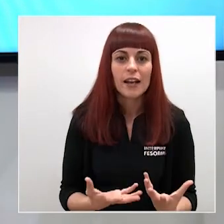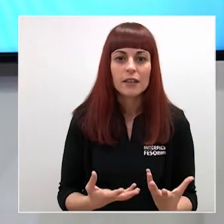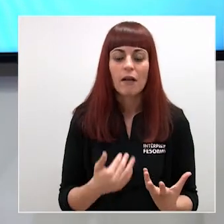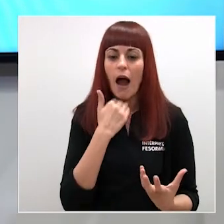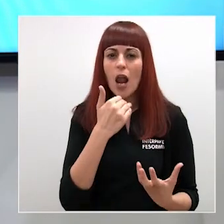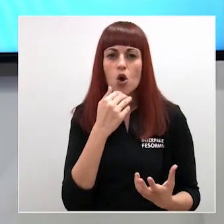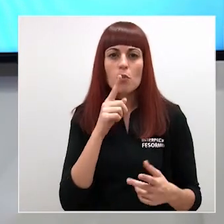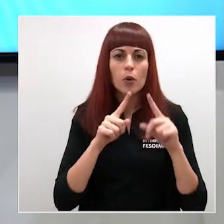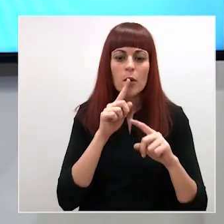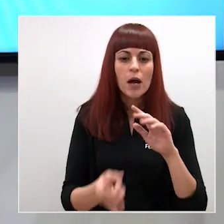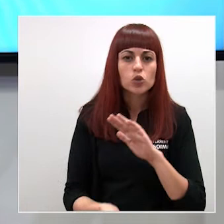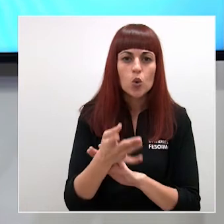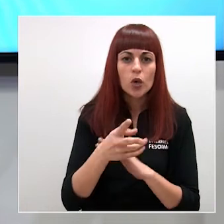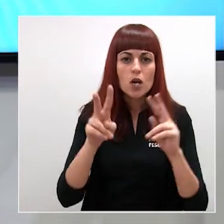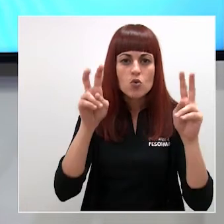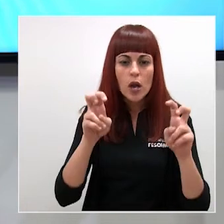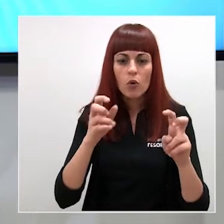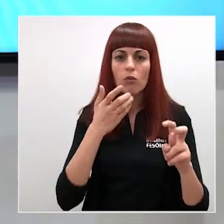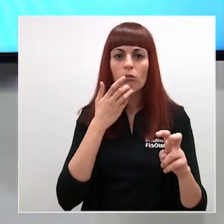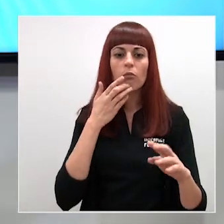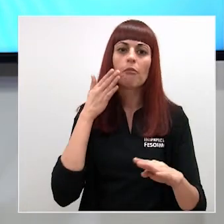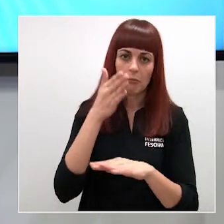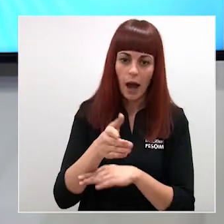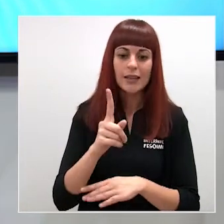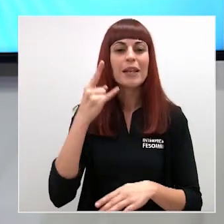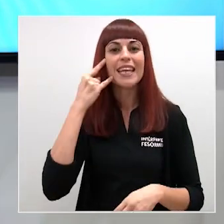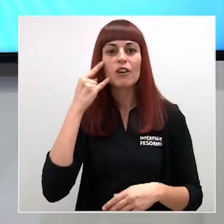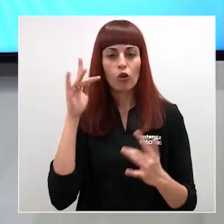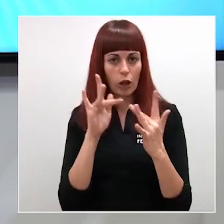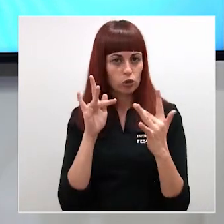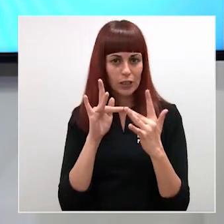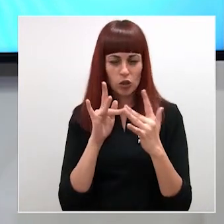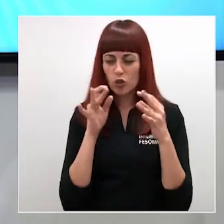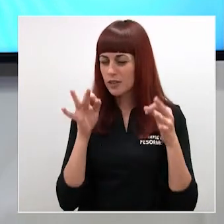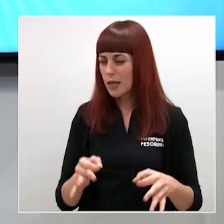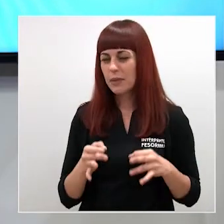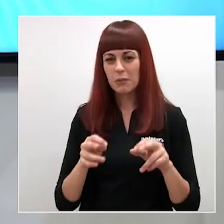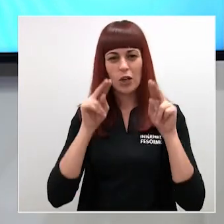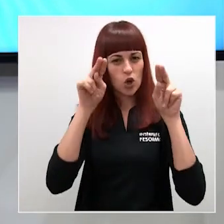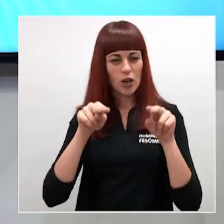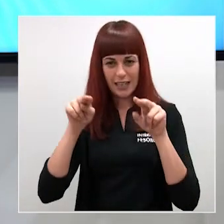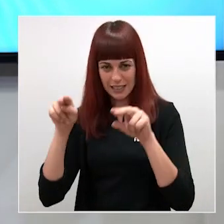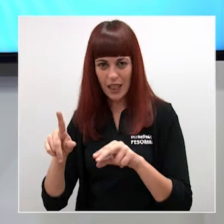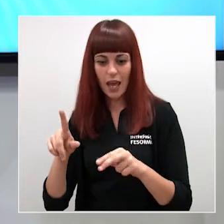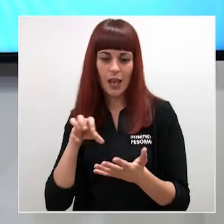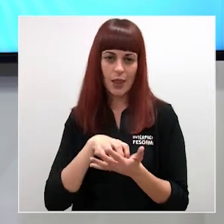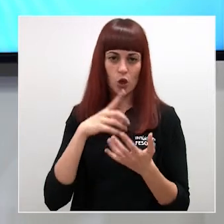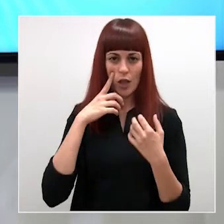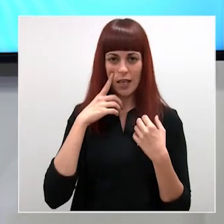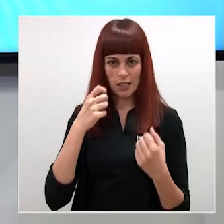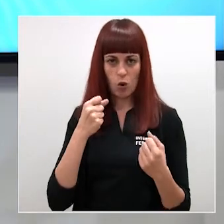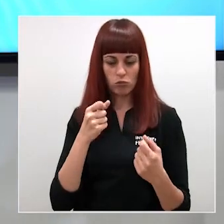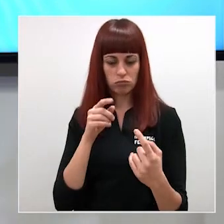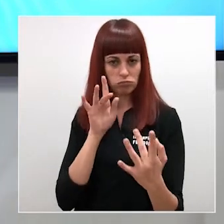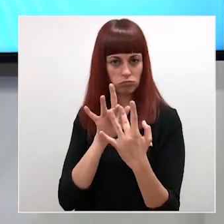cualquier incidencia se actúa hay un teléfono de contacto permanente entre todas las residencias y salud un teléfono ahora mismo